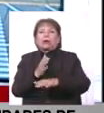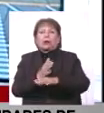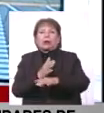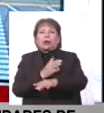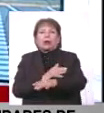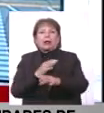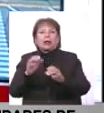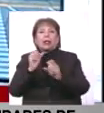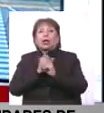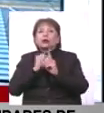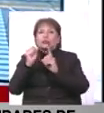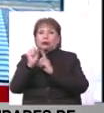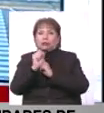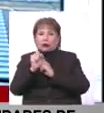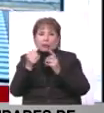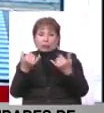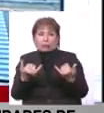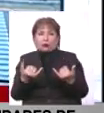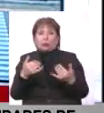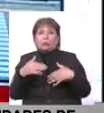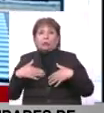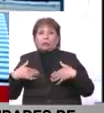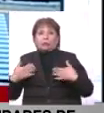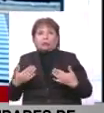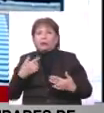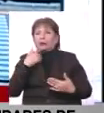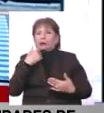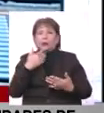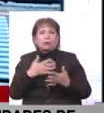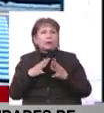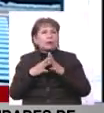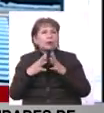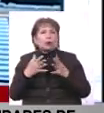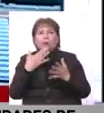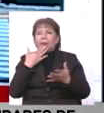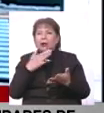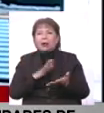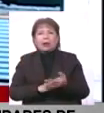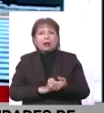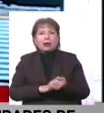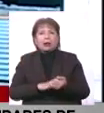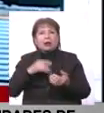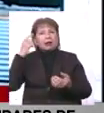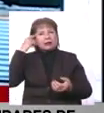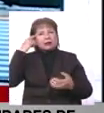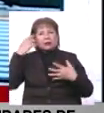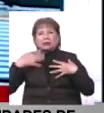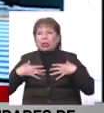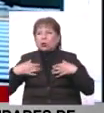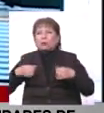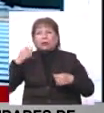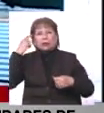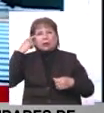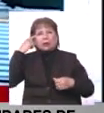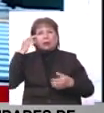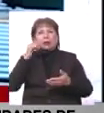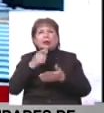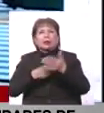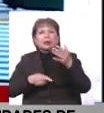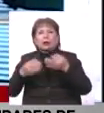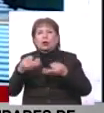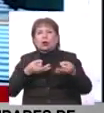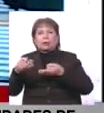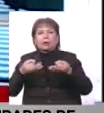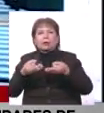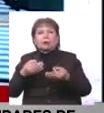la sociedad. Que hoy por hoy estamos muy mal en aspecto de salud mental, en aspecto de economía